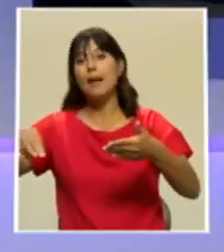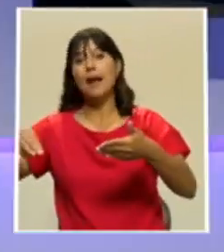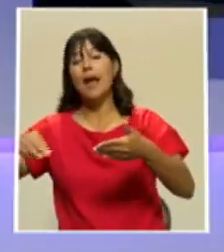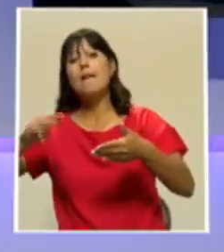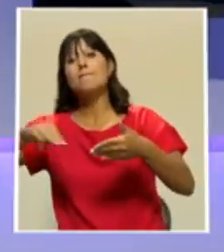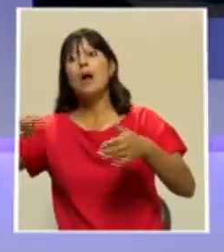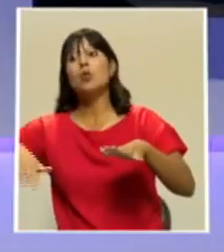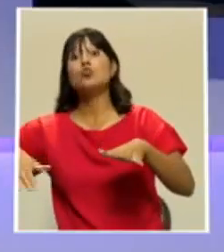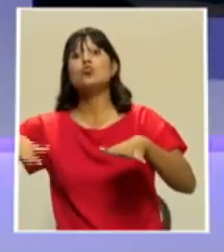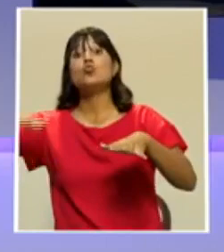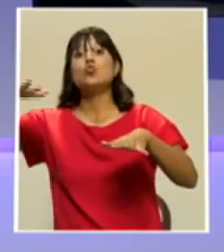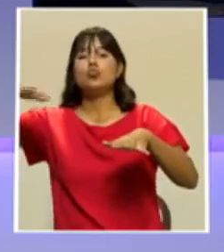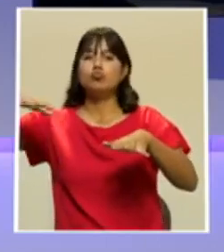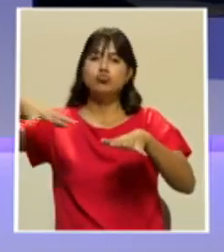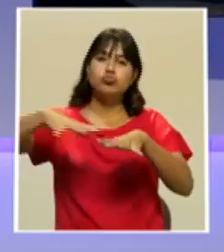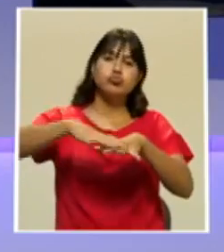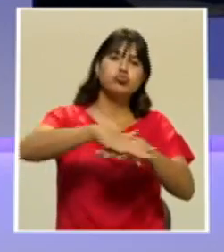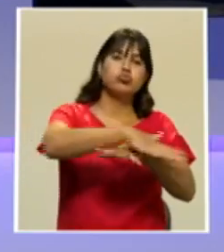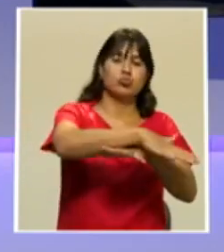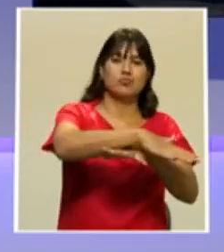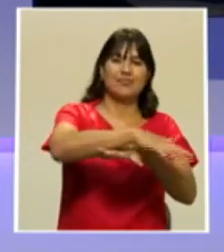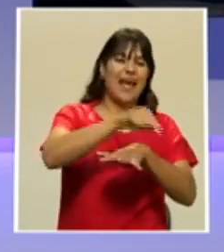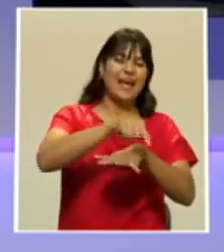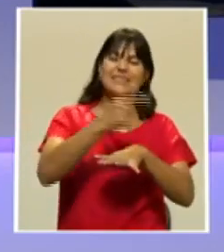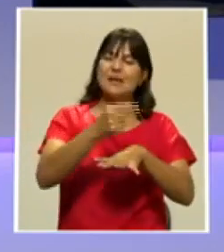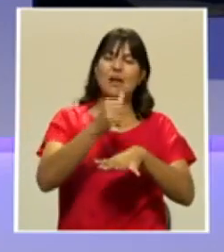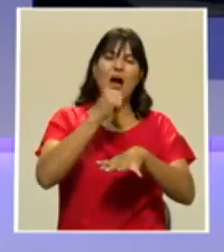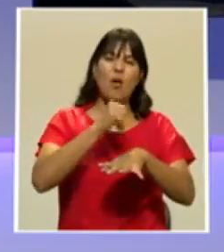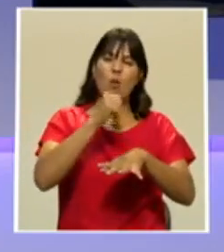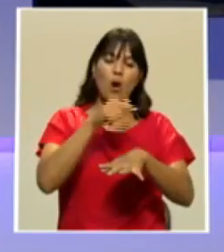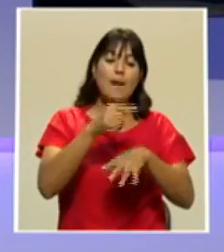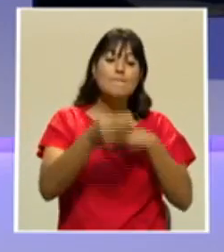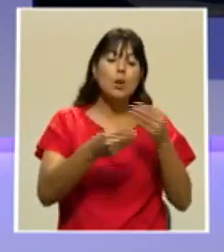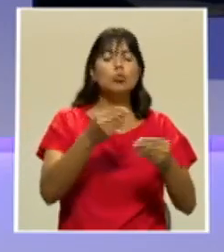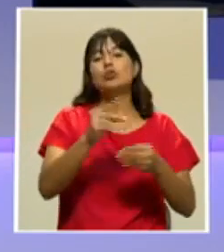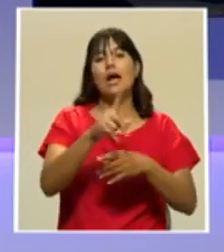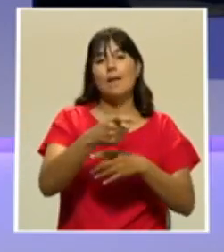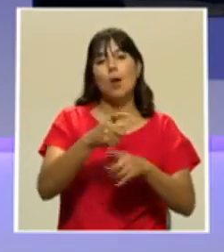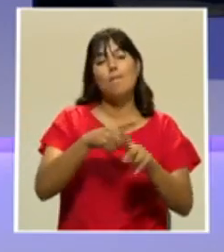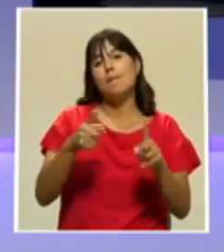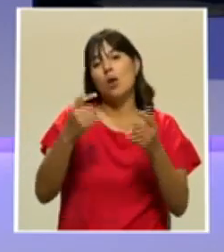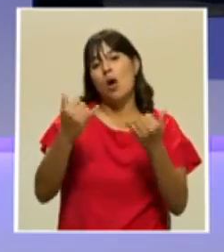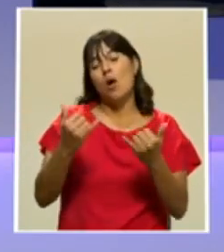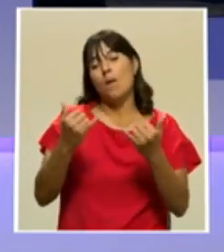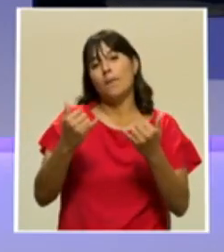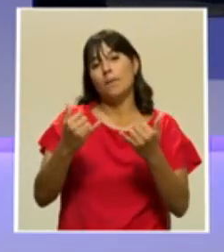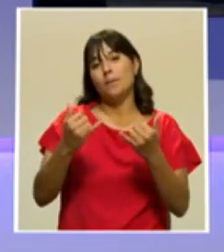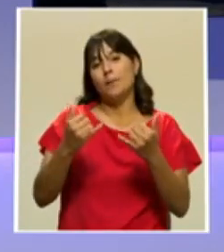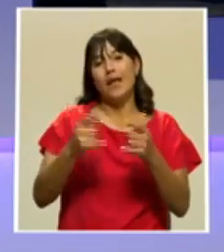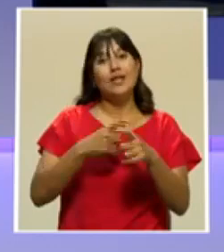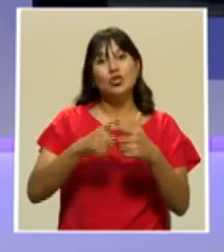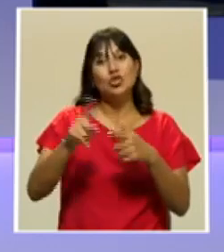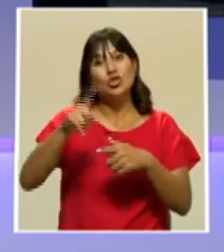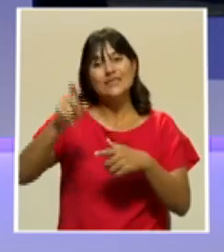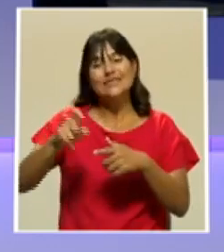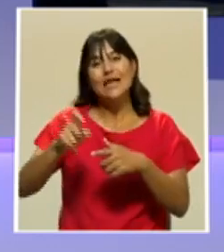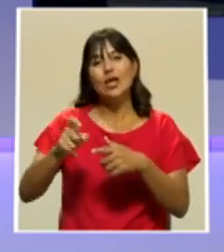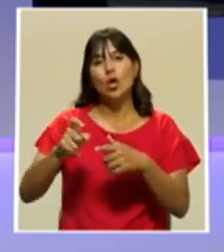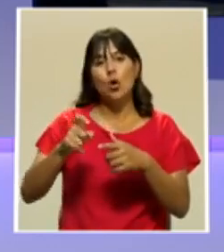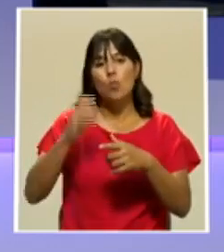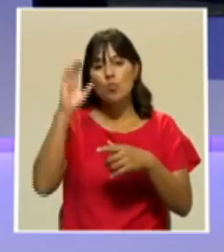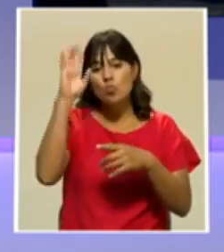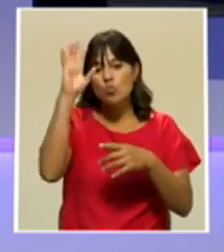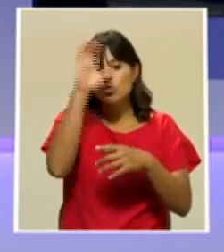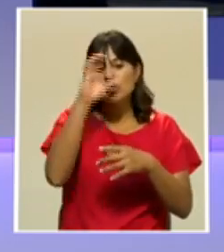momento las granjas que tenemos operando, la mayoría son granjas que están tierra adentro, muy cerca de